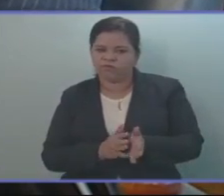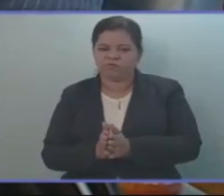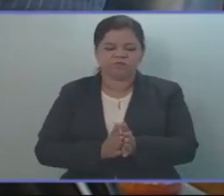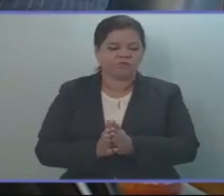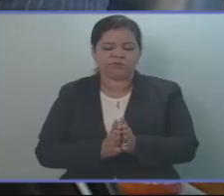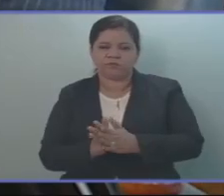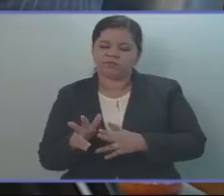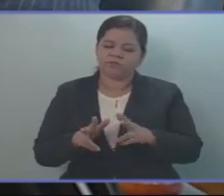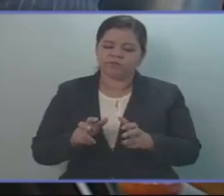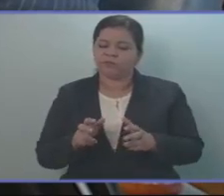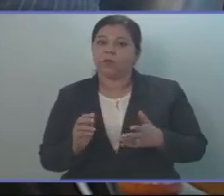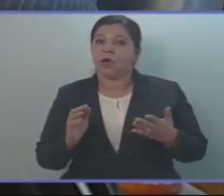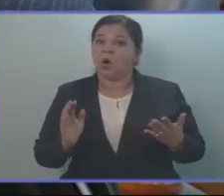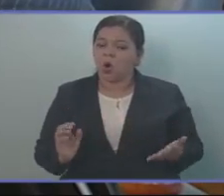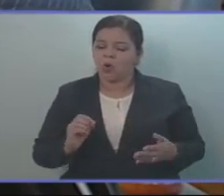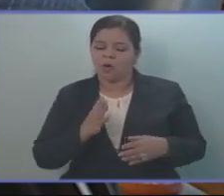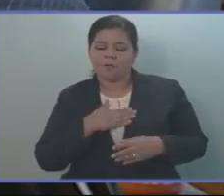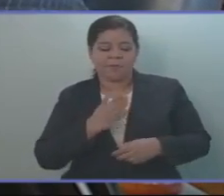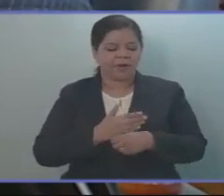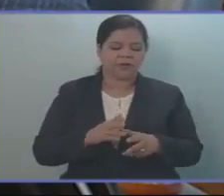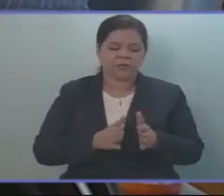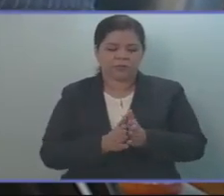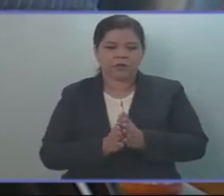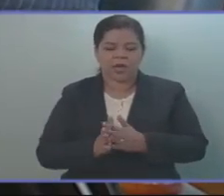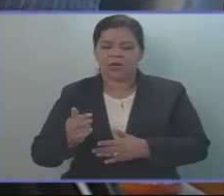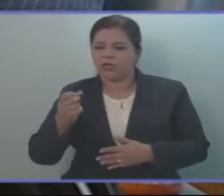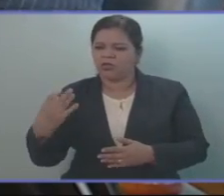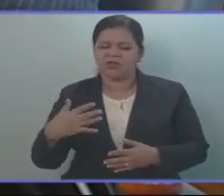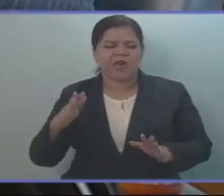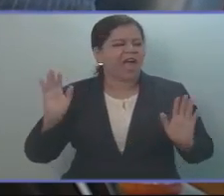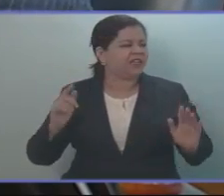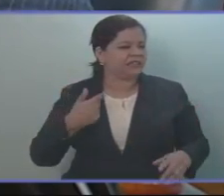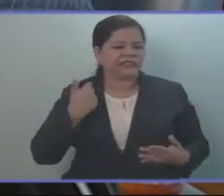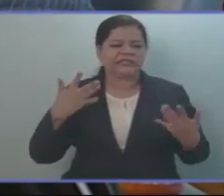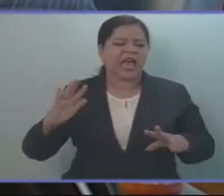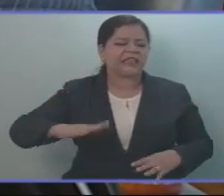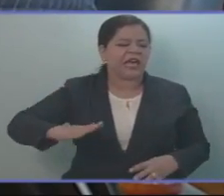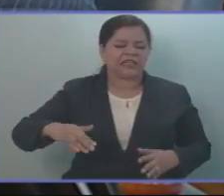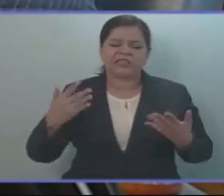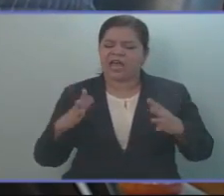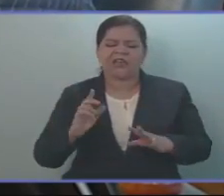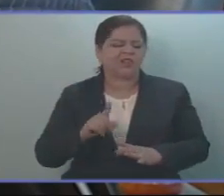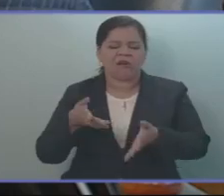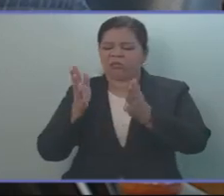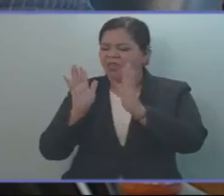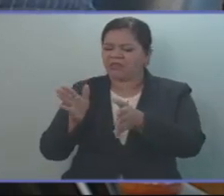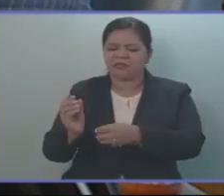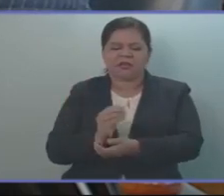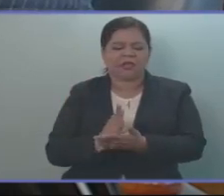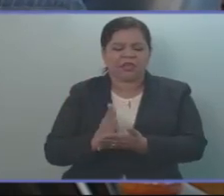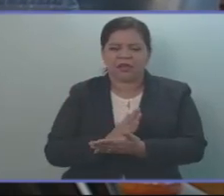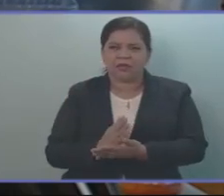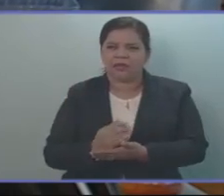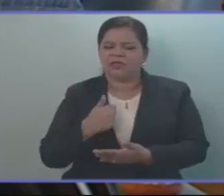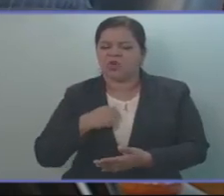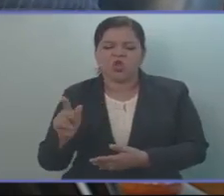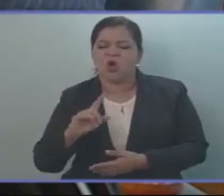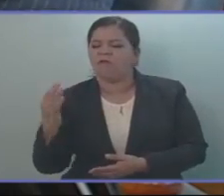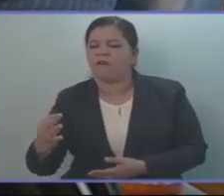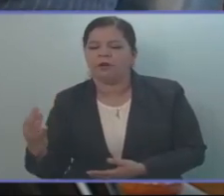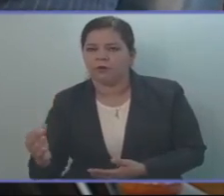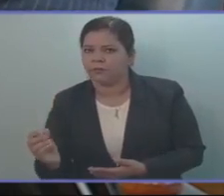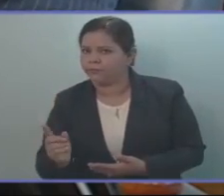o porque sencillamente me parece que vino tarde y no había que, y yo no le voy a hacer el favor a nadie,